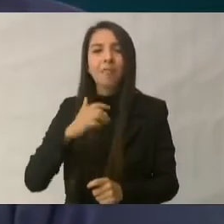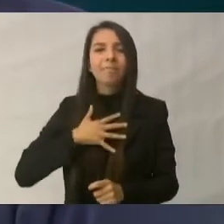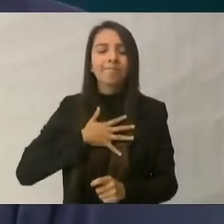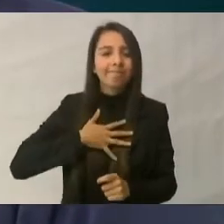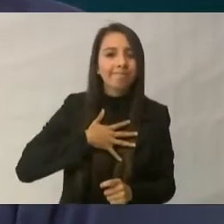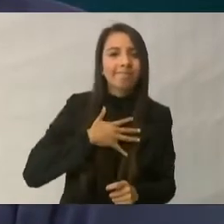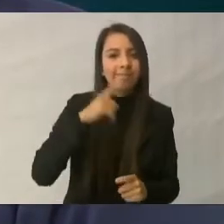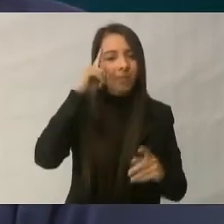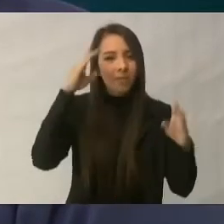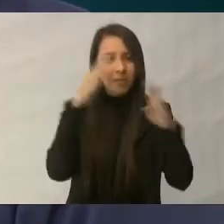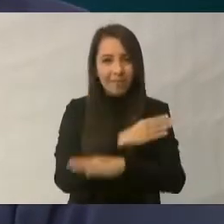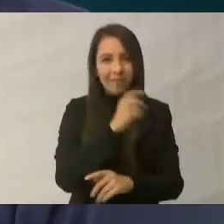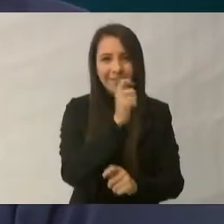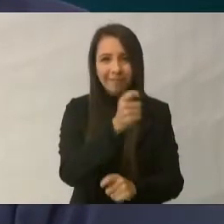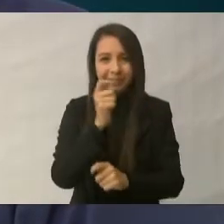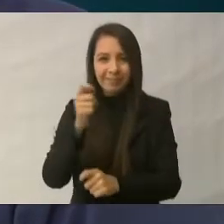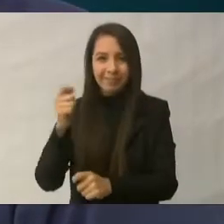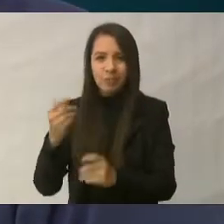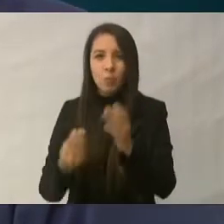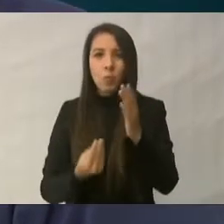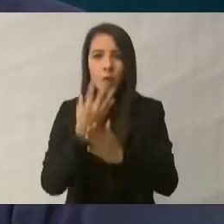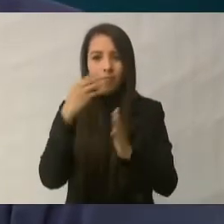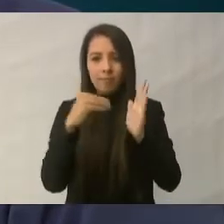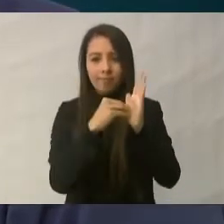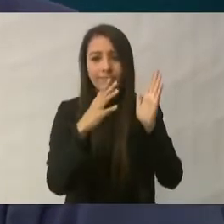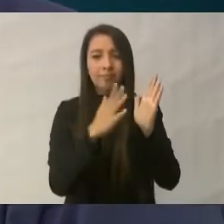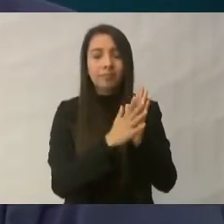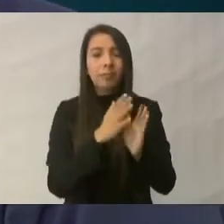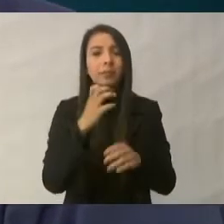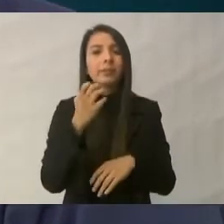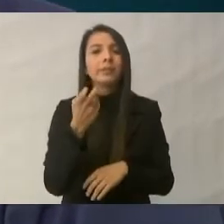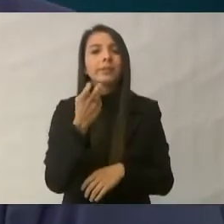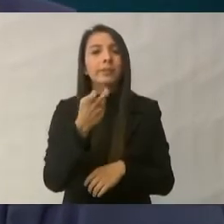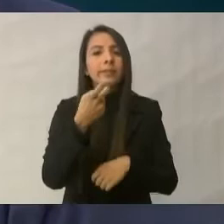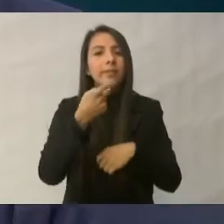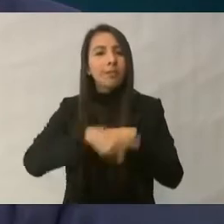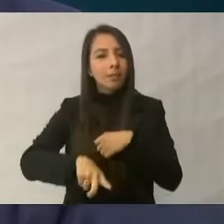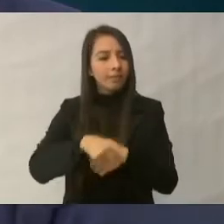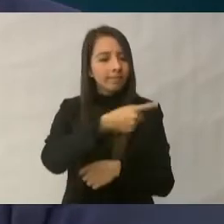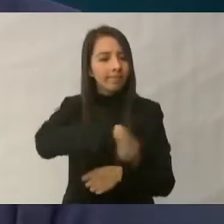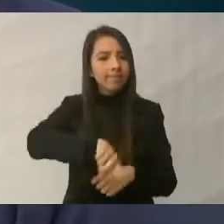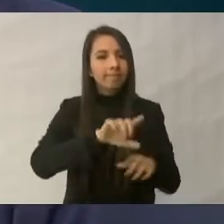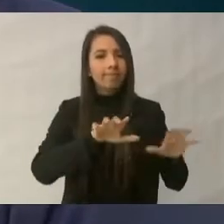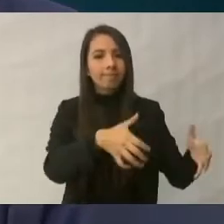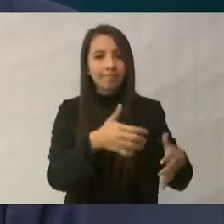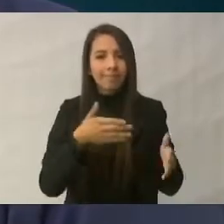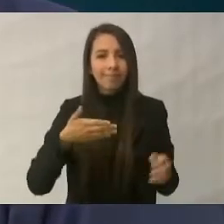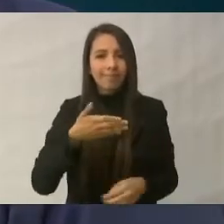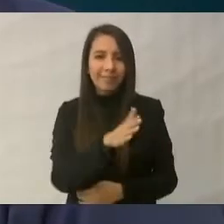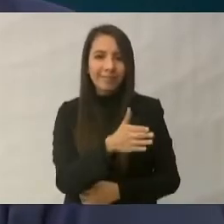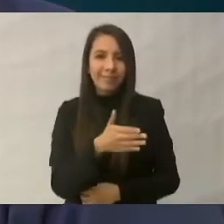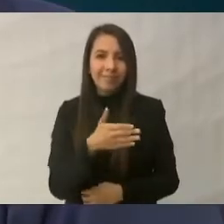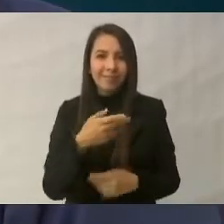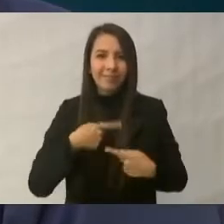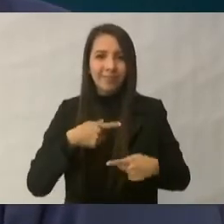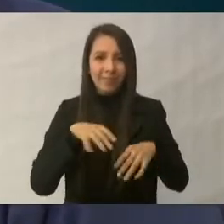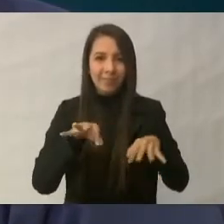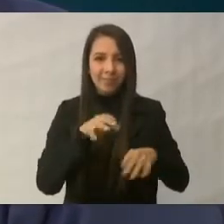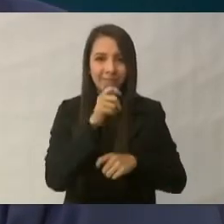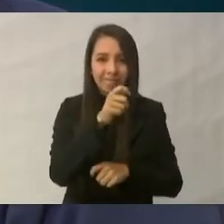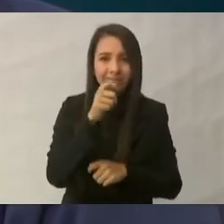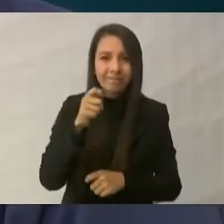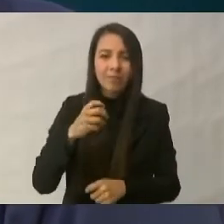pesqueras están afectadas, y necesitamos, y estamos trabajando en ello, para plantear